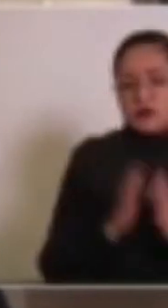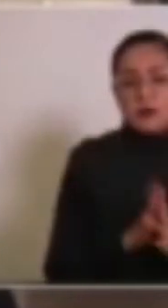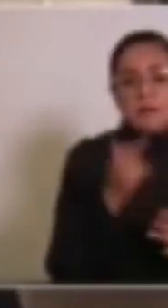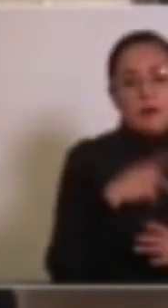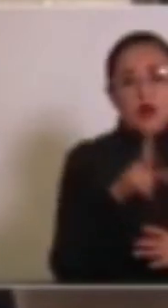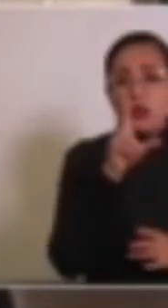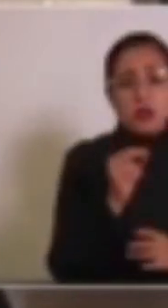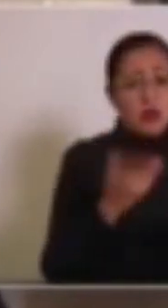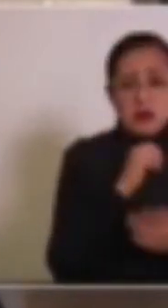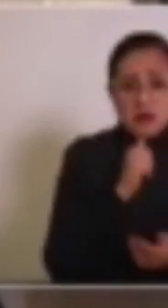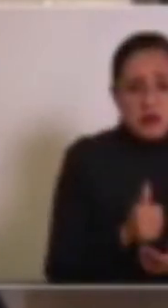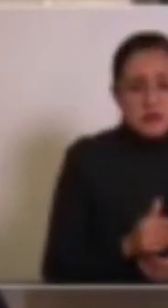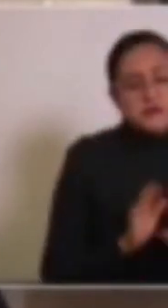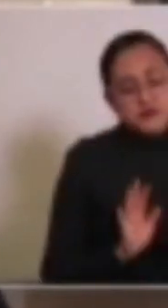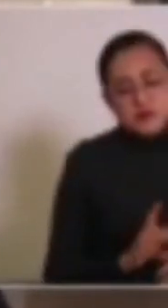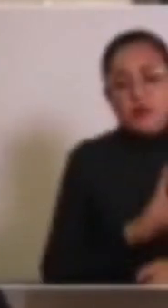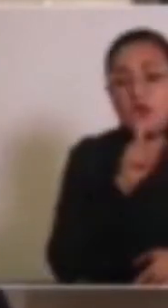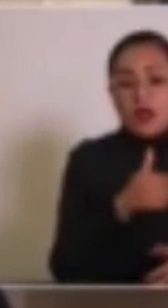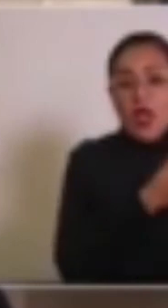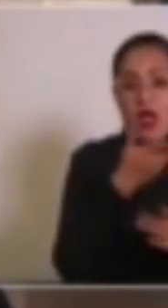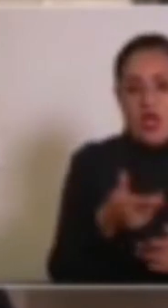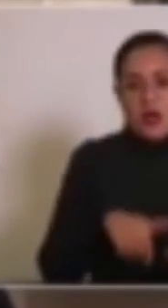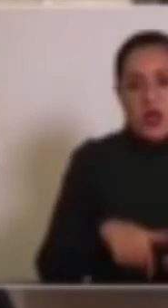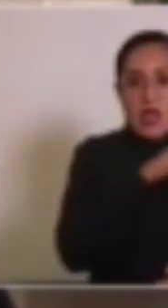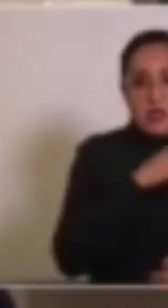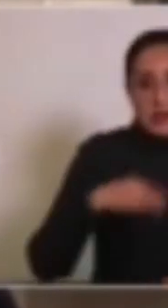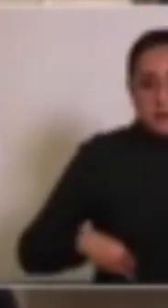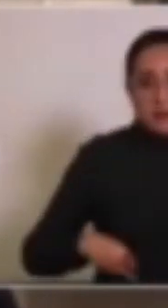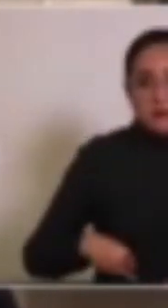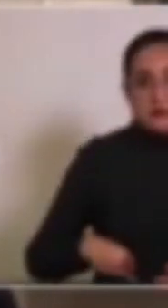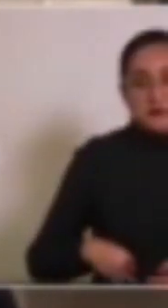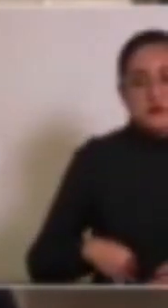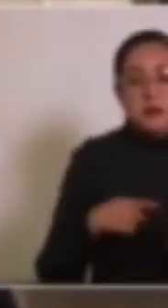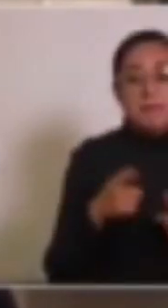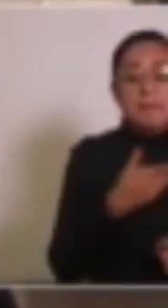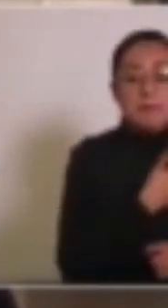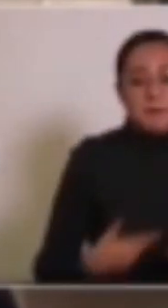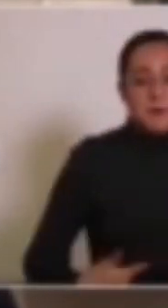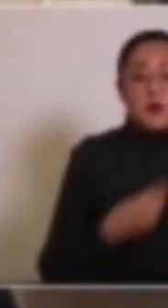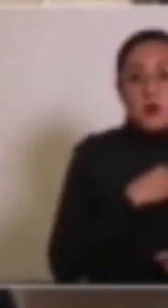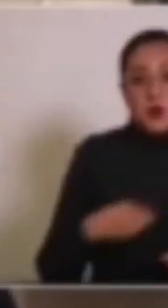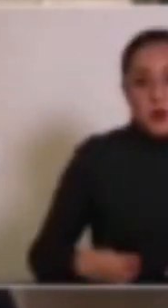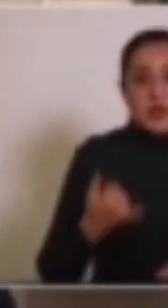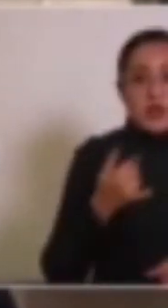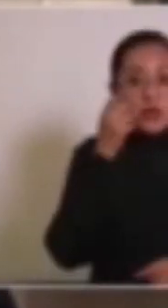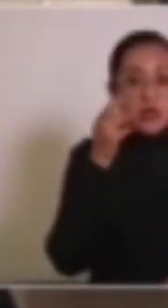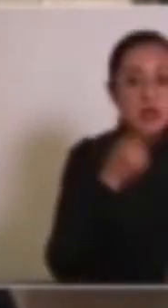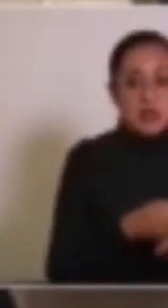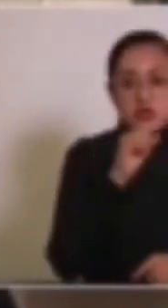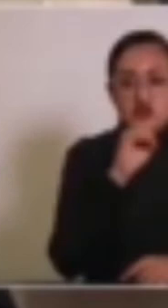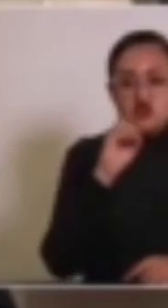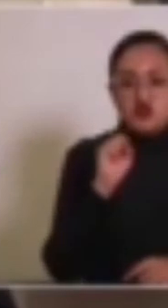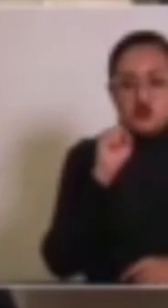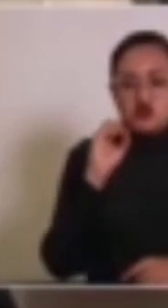pero tampoco se construyó. Llega el actual ayuntamiento y el presidente municipal y el director de